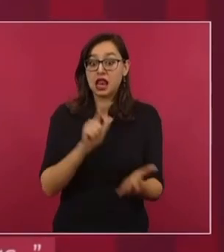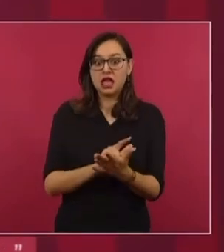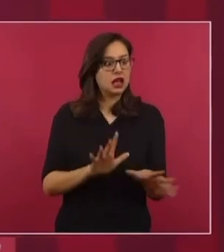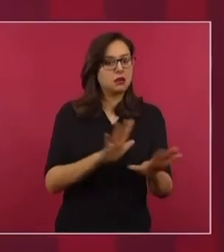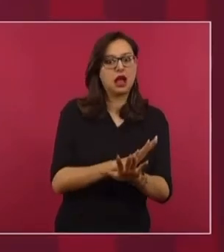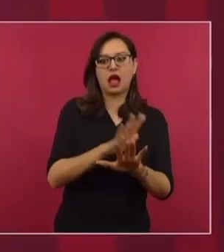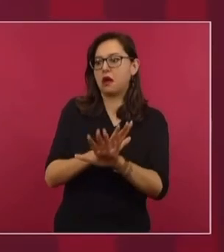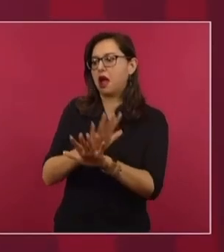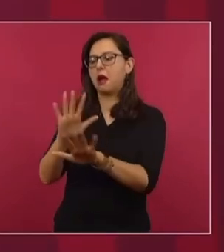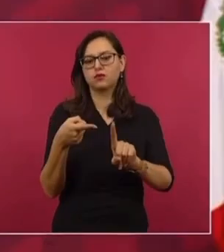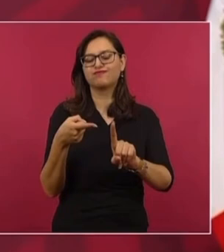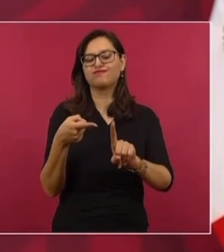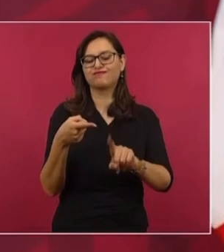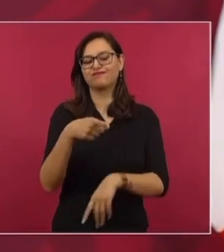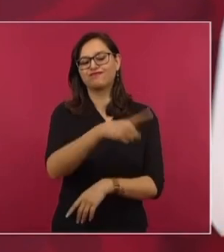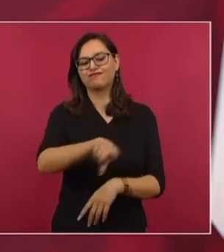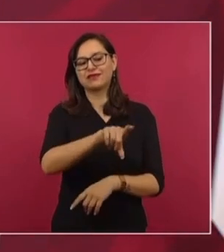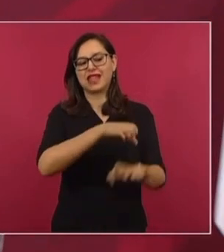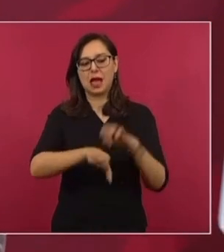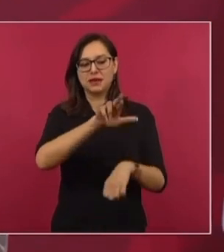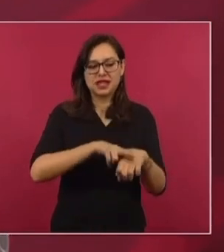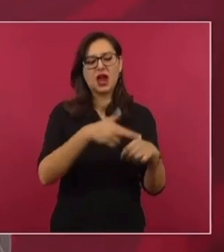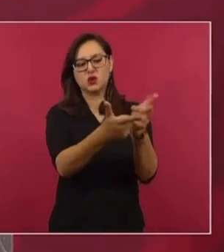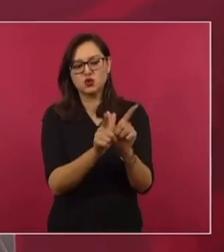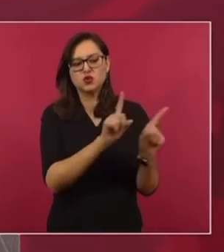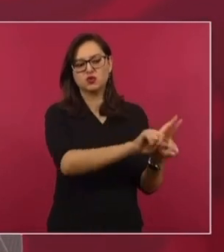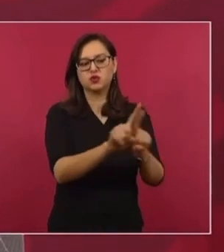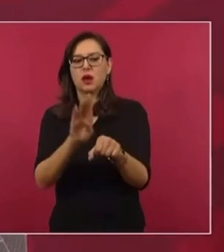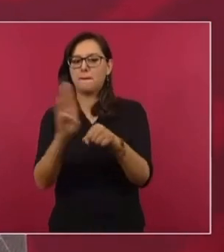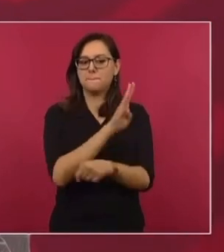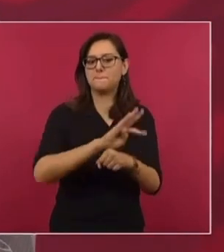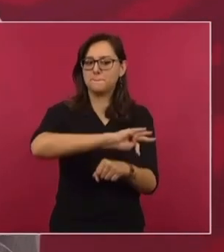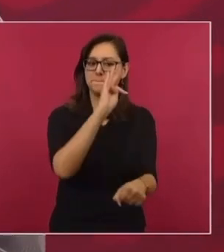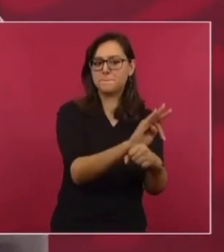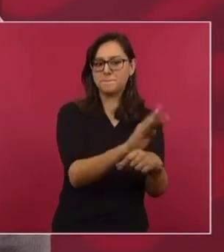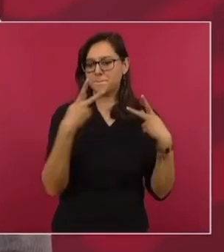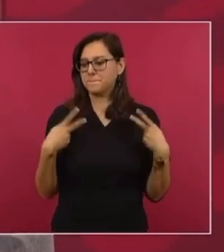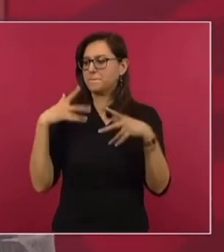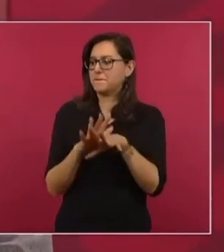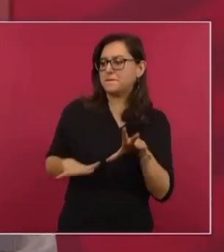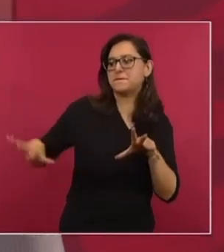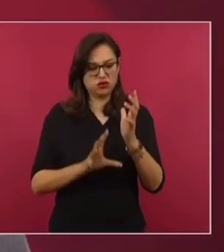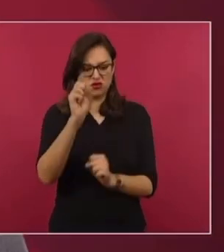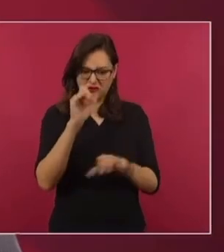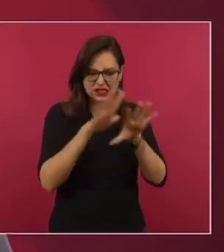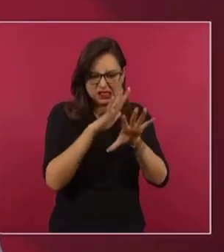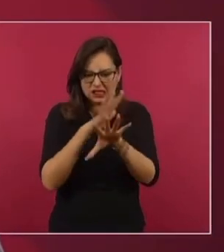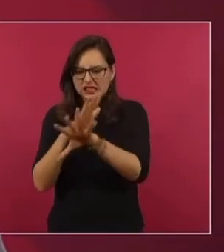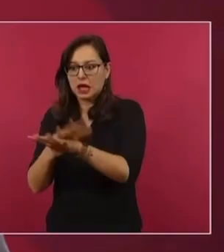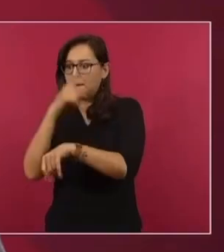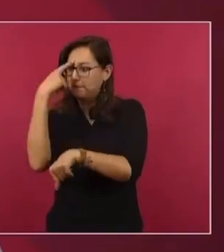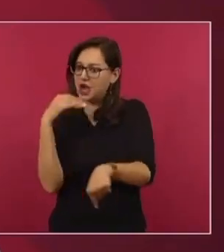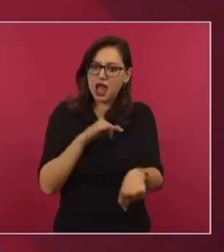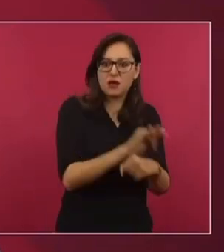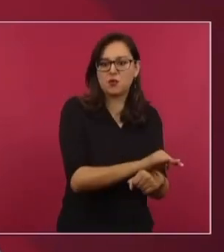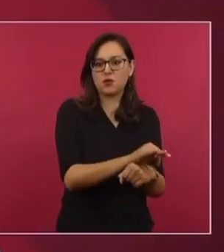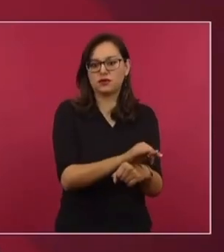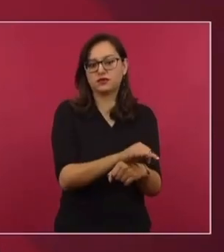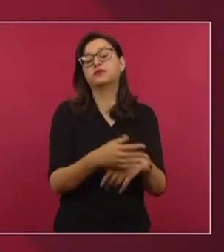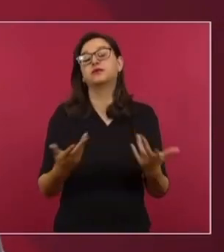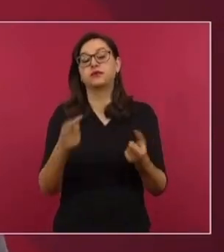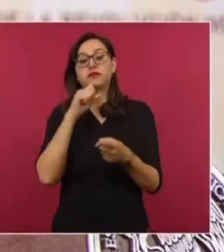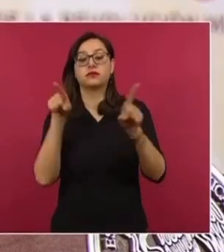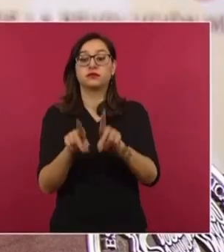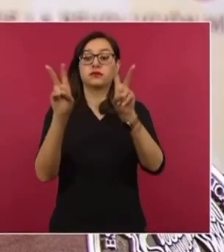para beneficio de grupos de intereses creados en contra del interés general, en contra de los intereses del pueblo. Esto fue lo que sucedió con la llamada